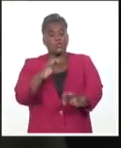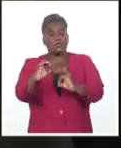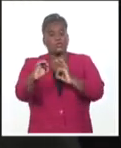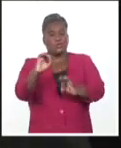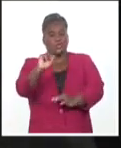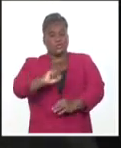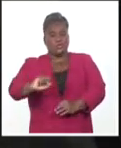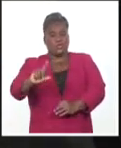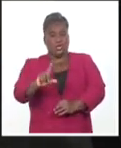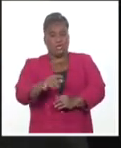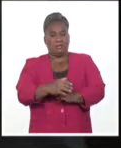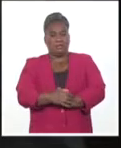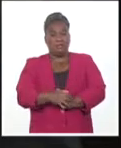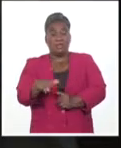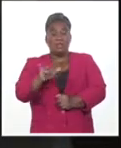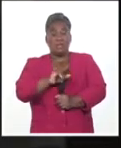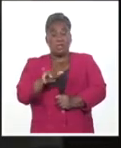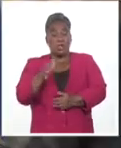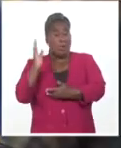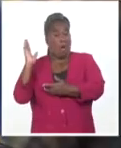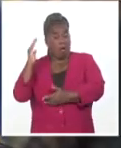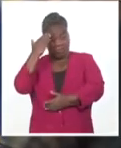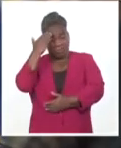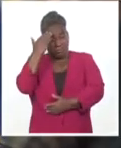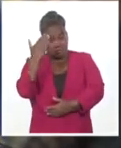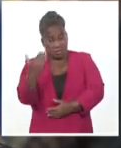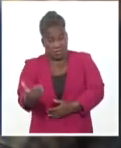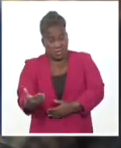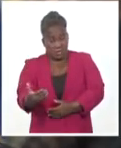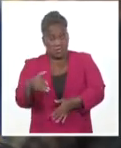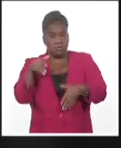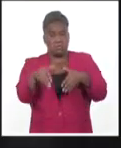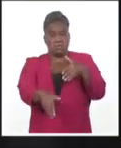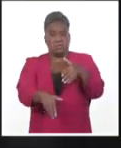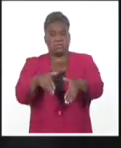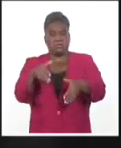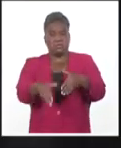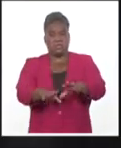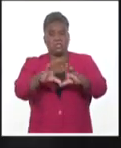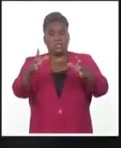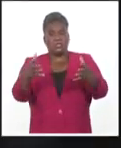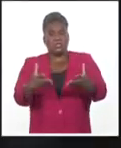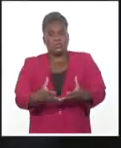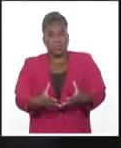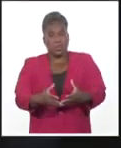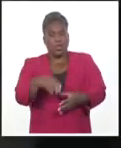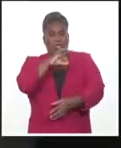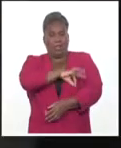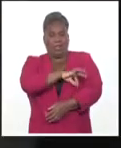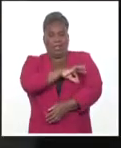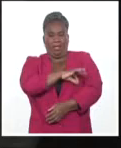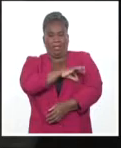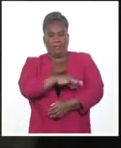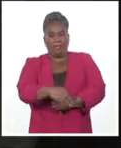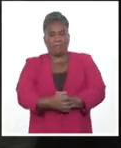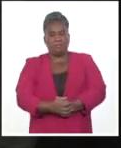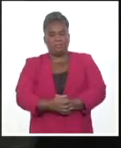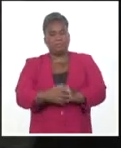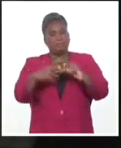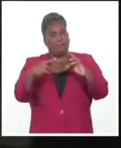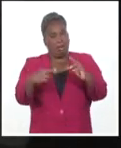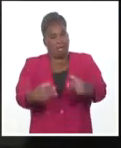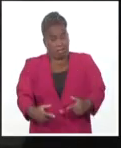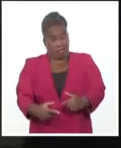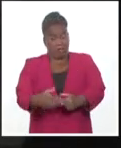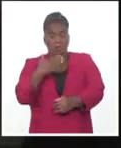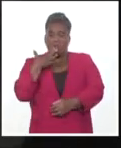Silvera Martínez agradeció a sí mismo la participación de todos los delegados. Les ratifico que su